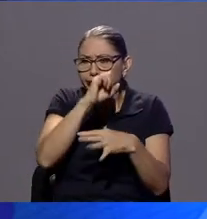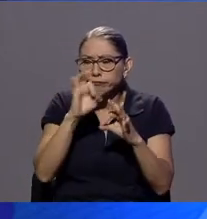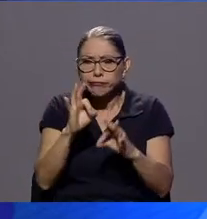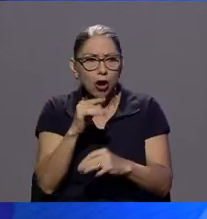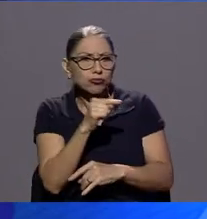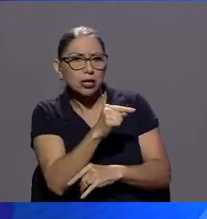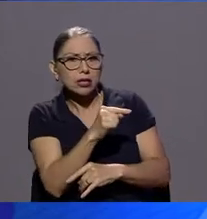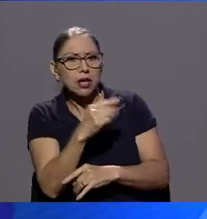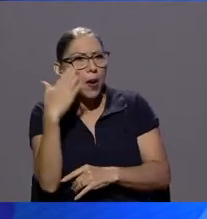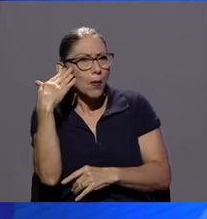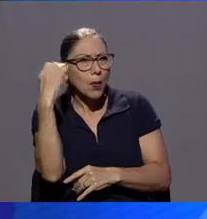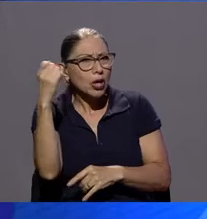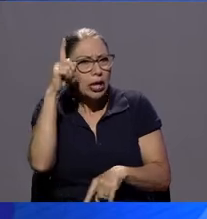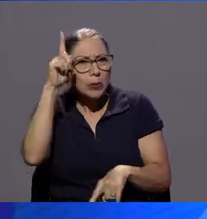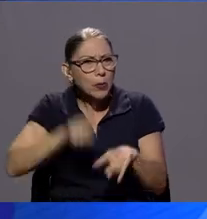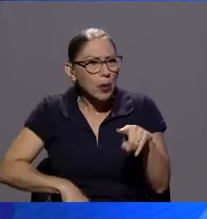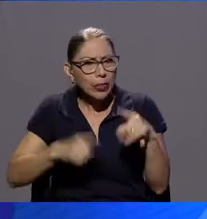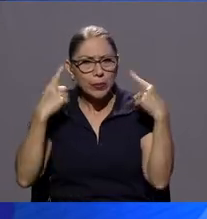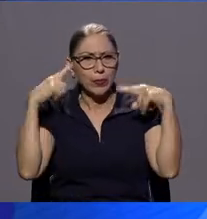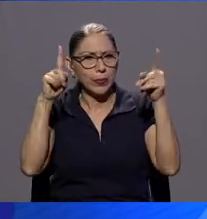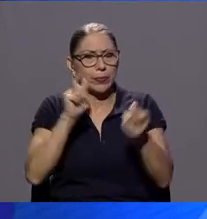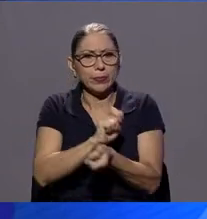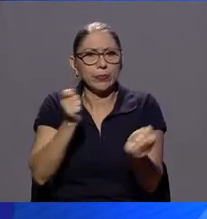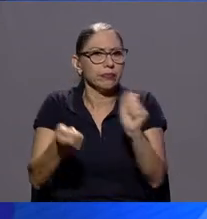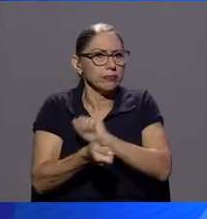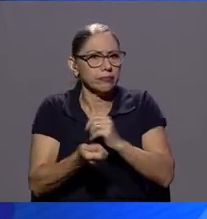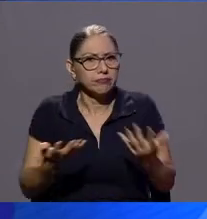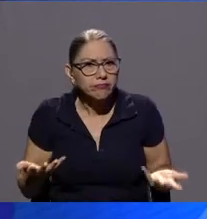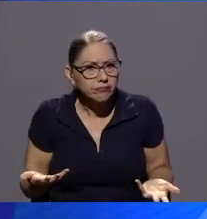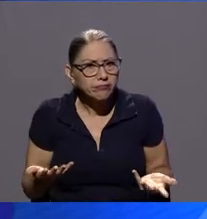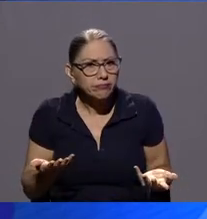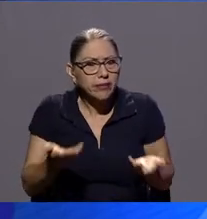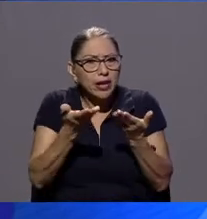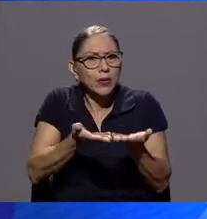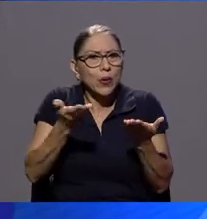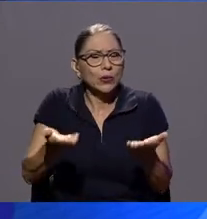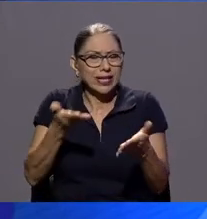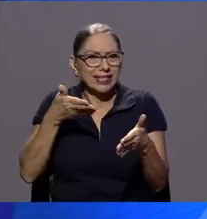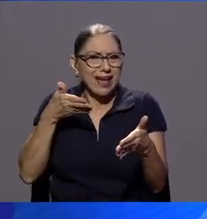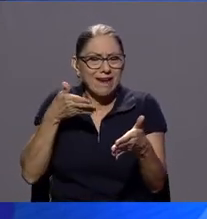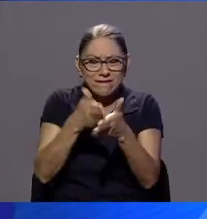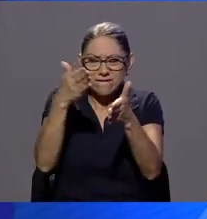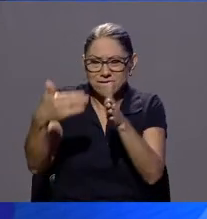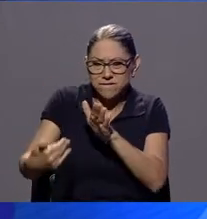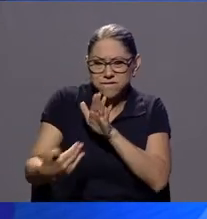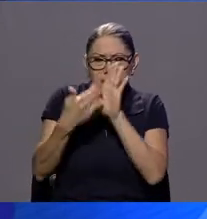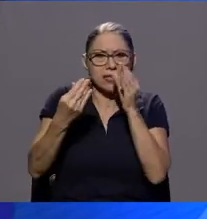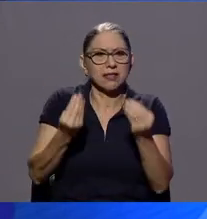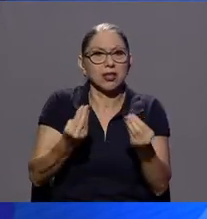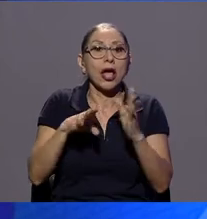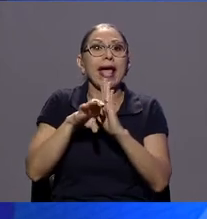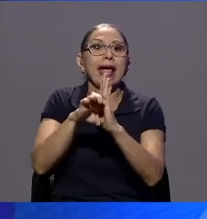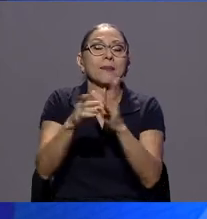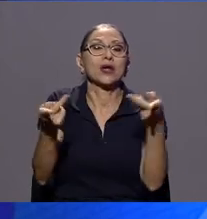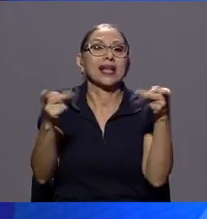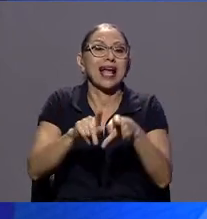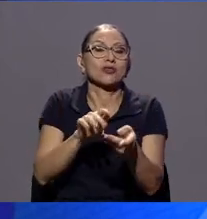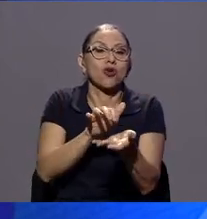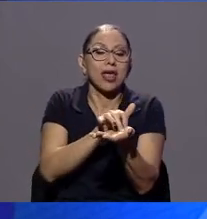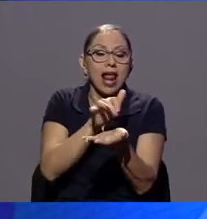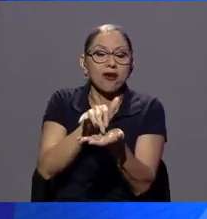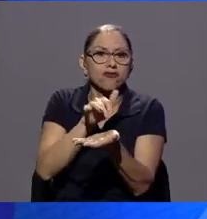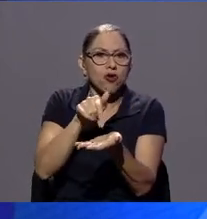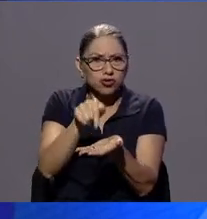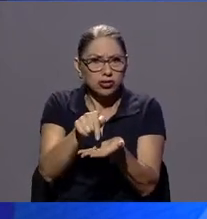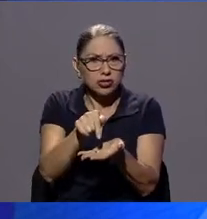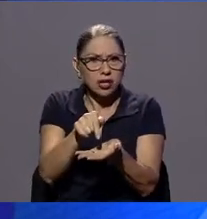realizar cambios o que el Estado pueda realizar cambios en cosas que nos afectan tantísimo? Porque, por ejemplo, en el caso del arroz estamos hablando